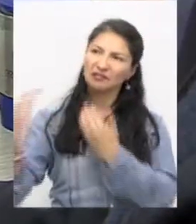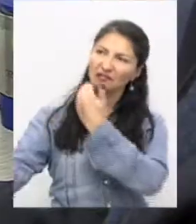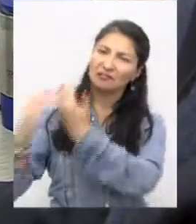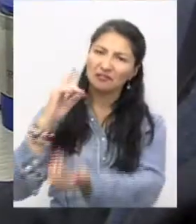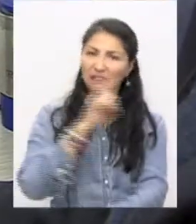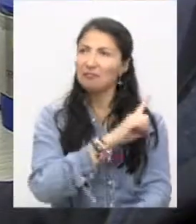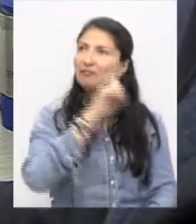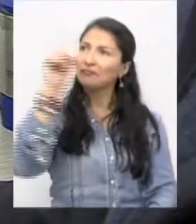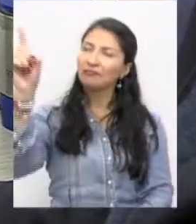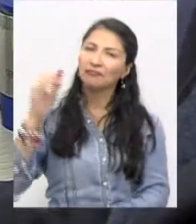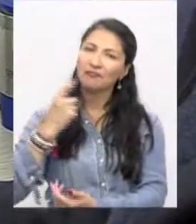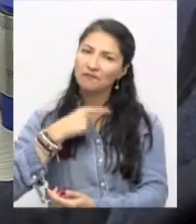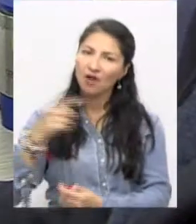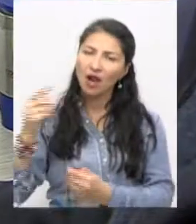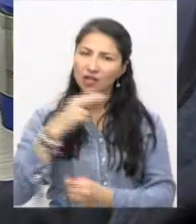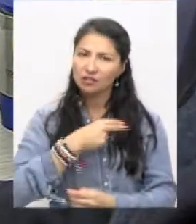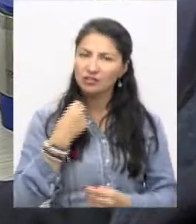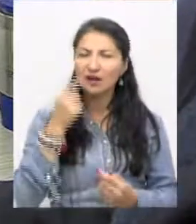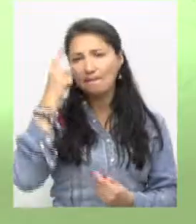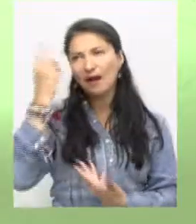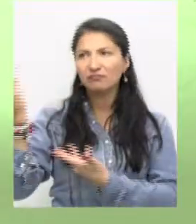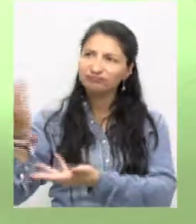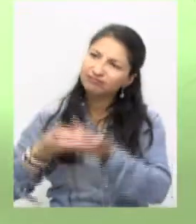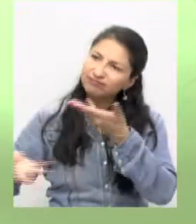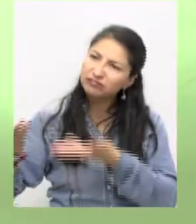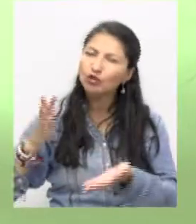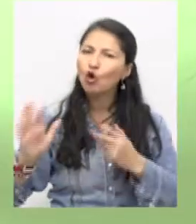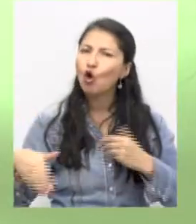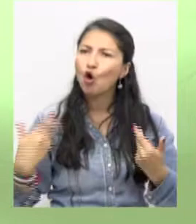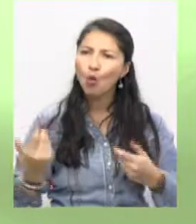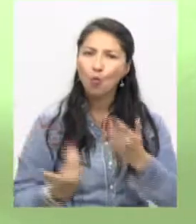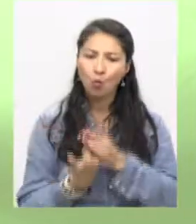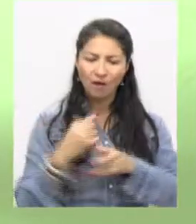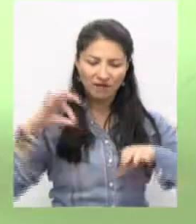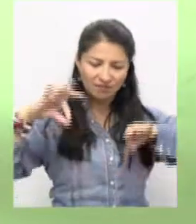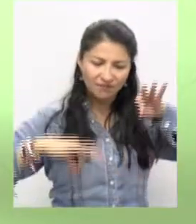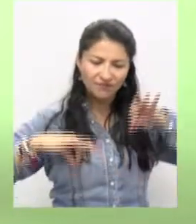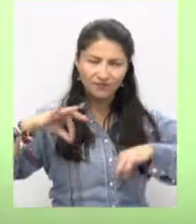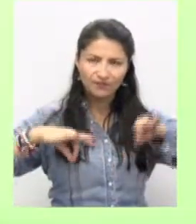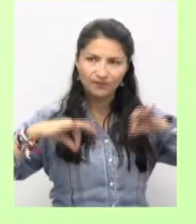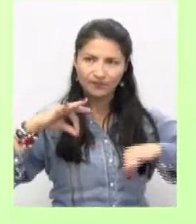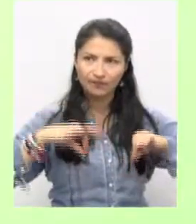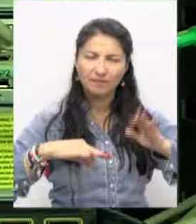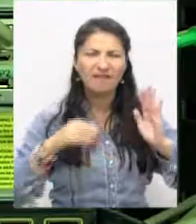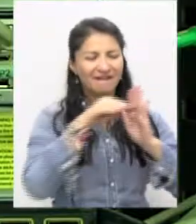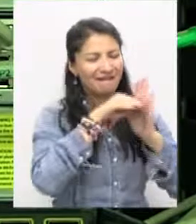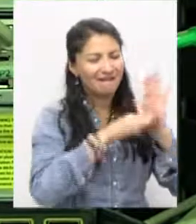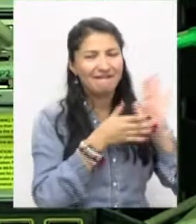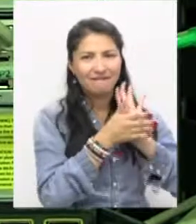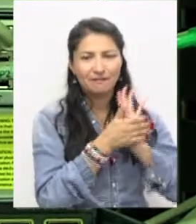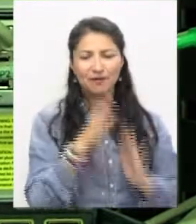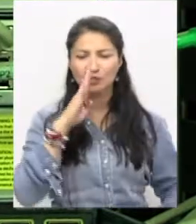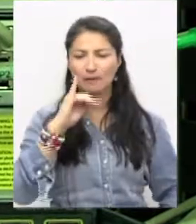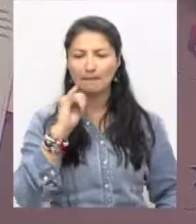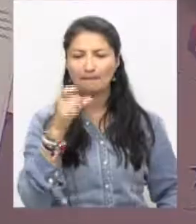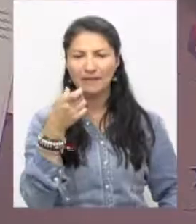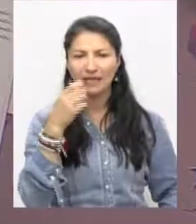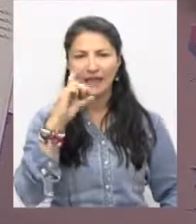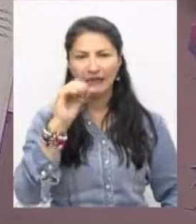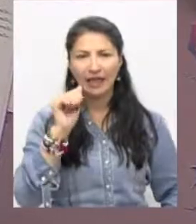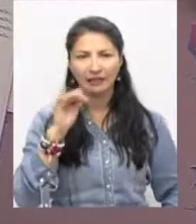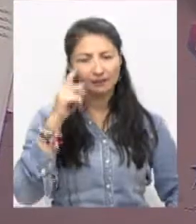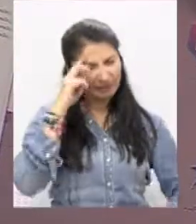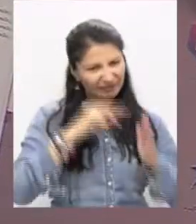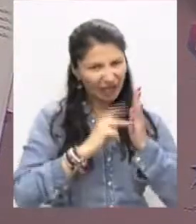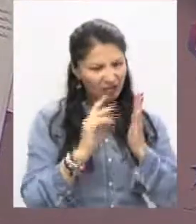invitado por el gobierno de ese país, para conocer experiencias sobre la aplicación de la inteligencia artificial y del Big Data, como